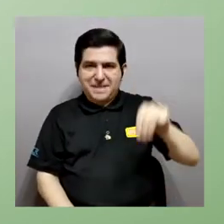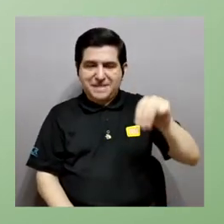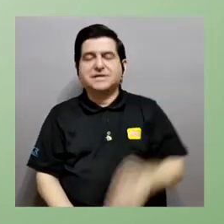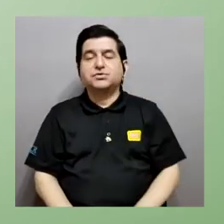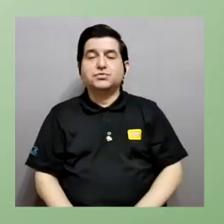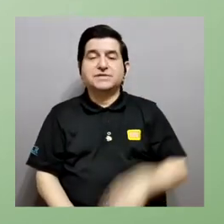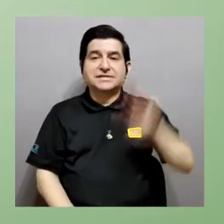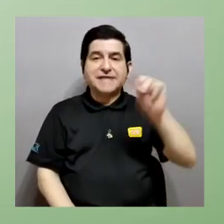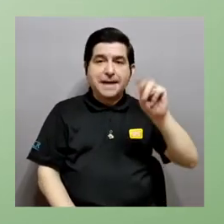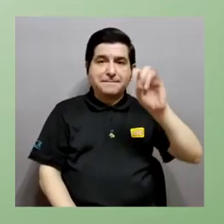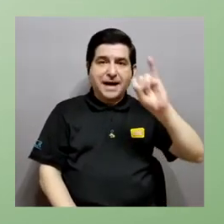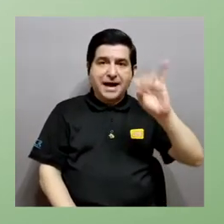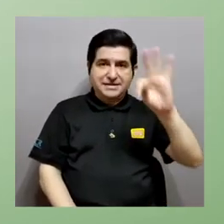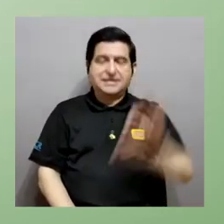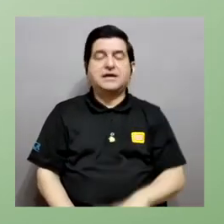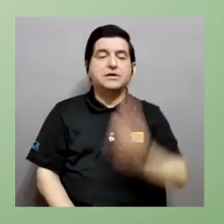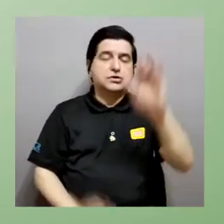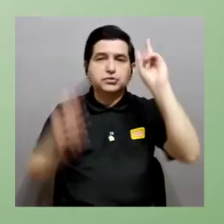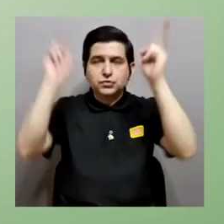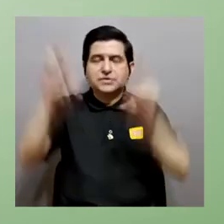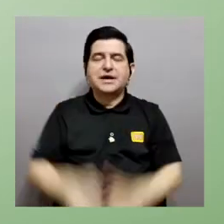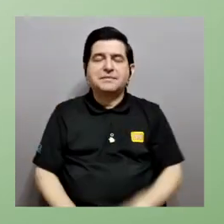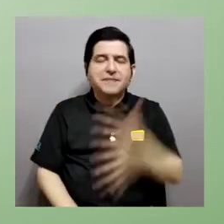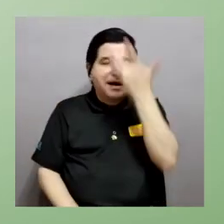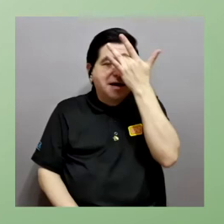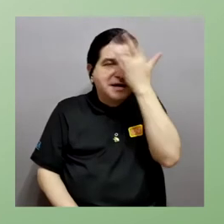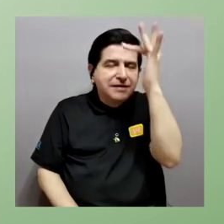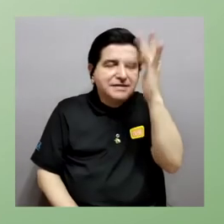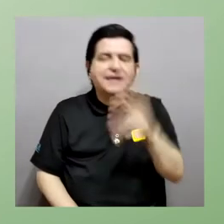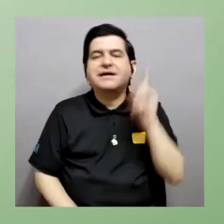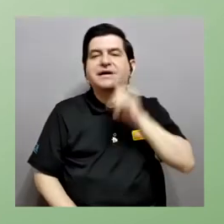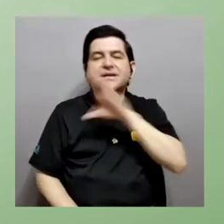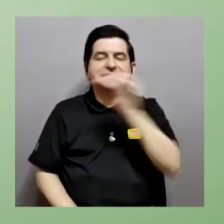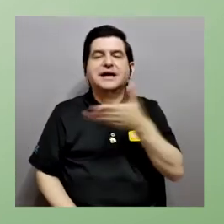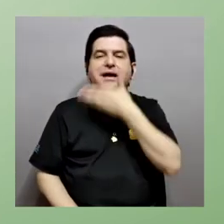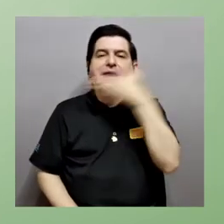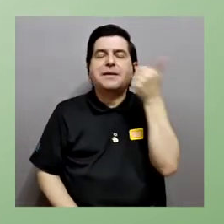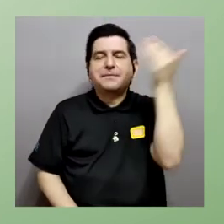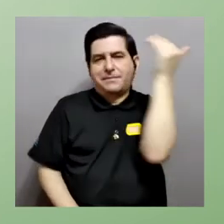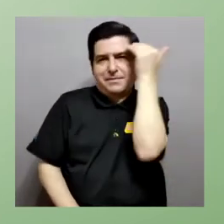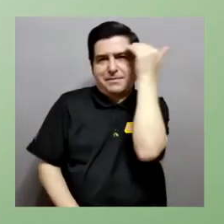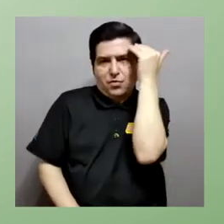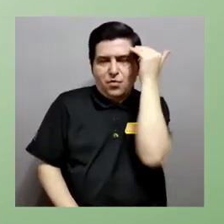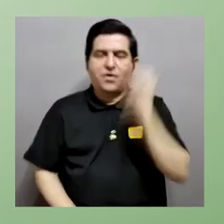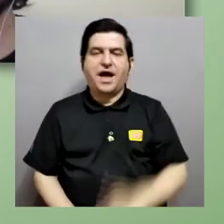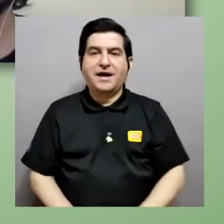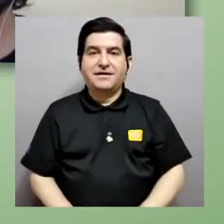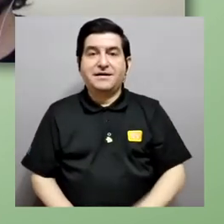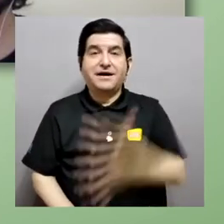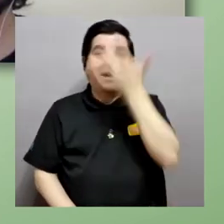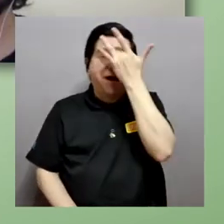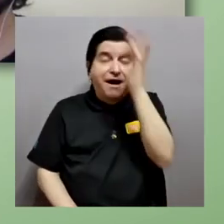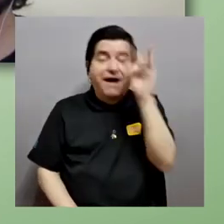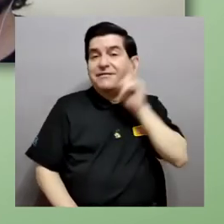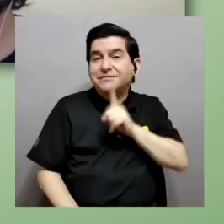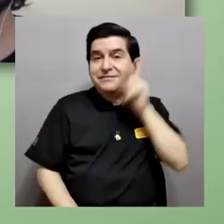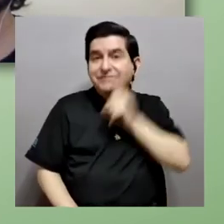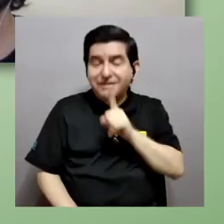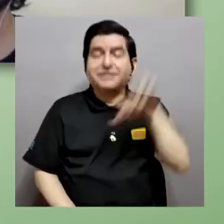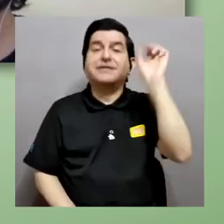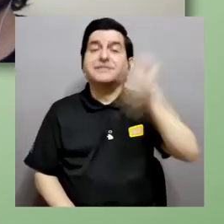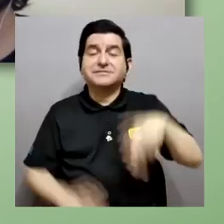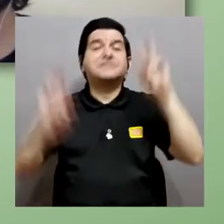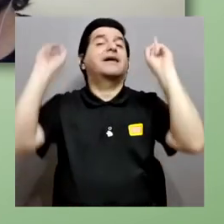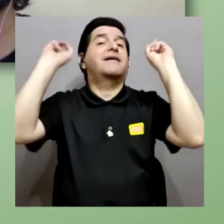el tema de su exposición es inteligencia artificial y mejoramiento cognitivo sin duda la inteligencia artificial